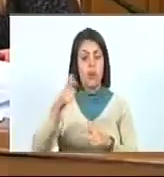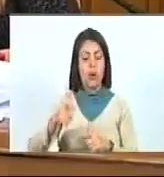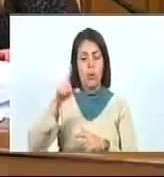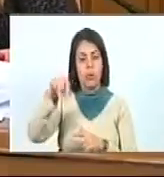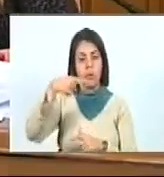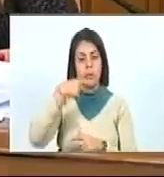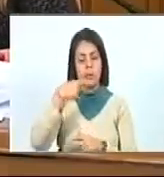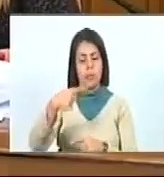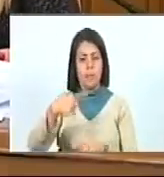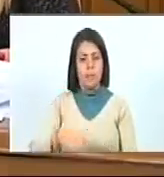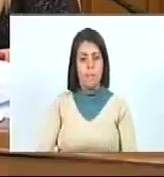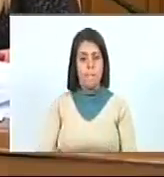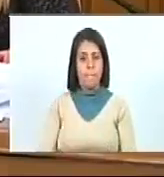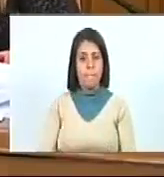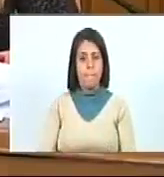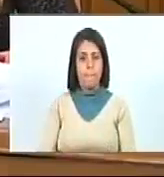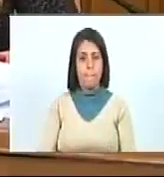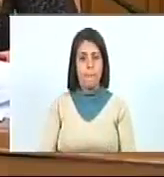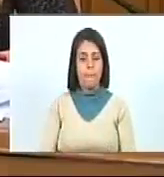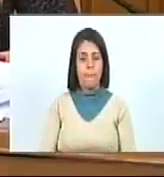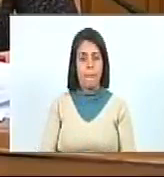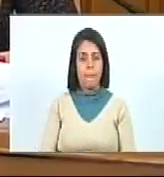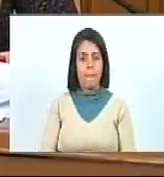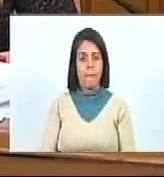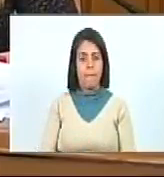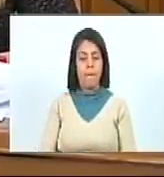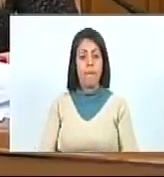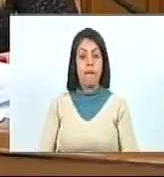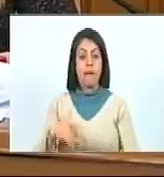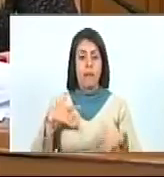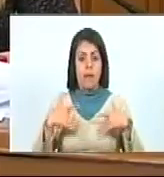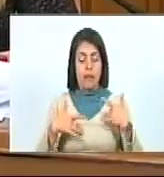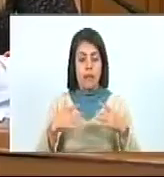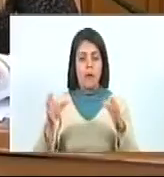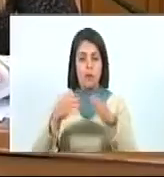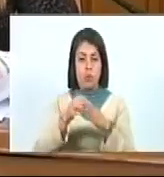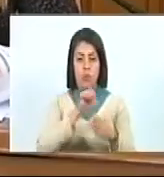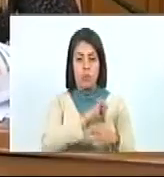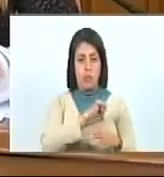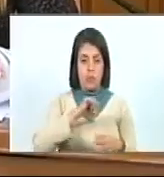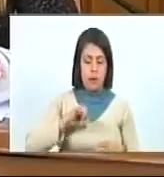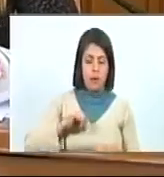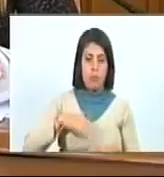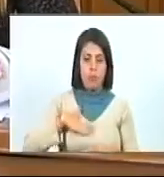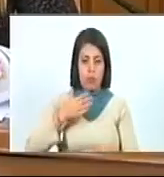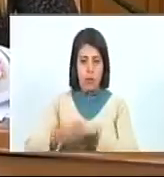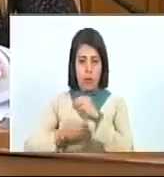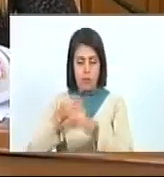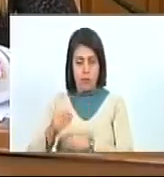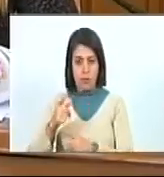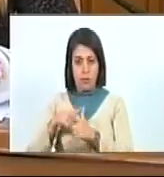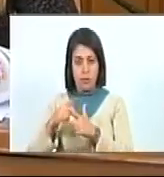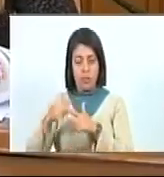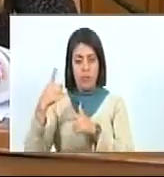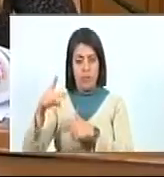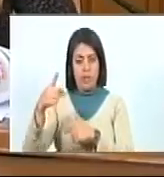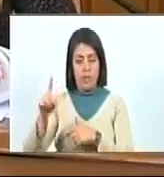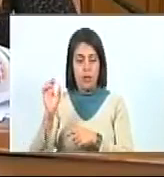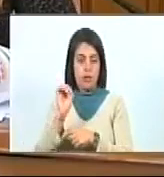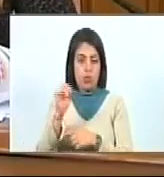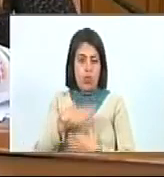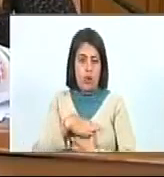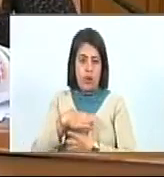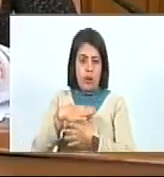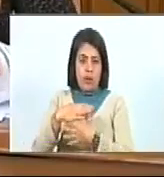como de las actividades del sector privado, que puedan afectar derechos o